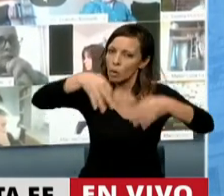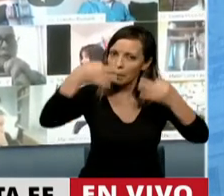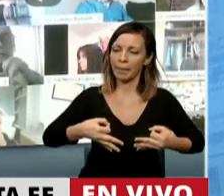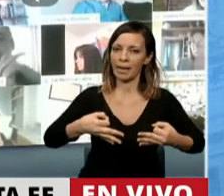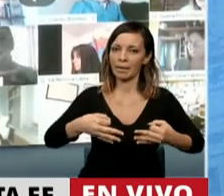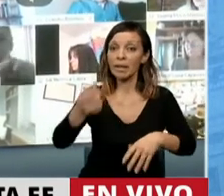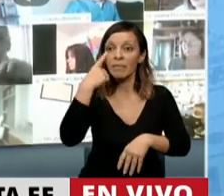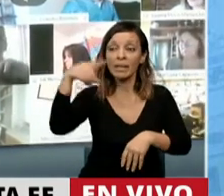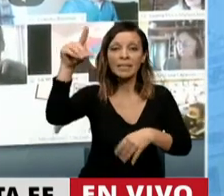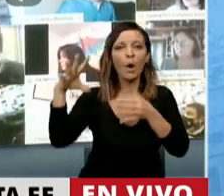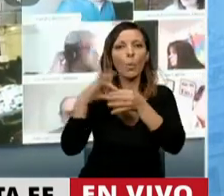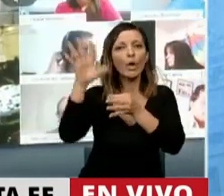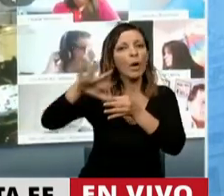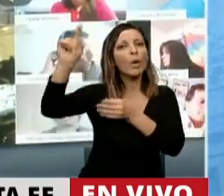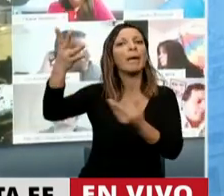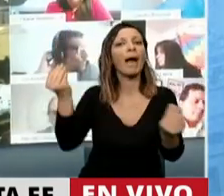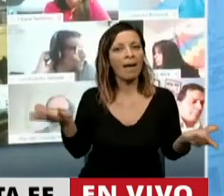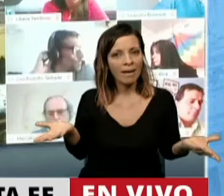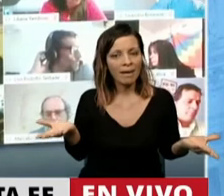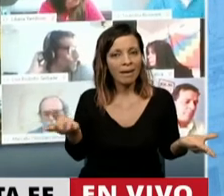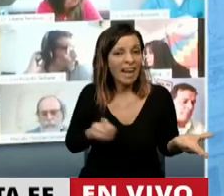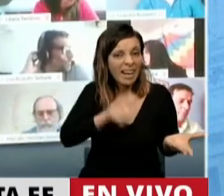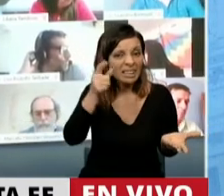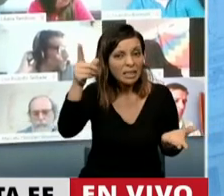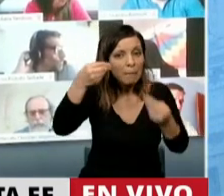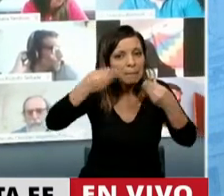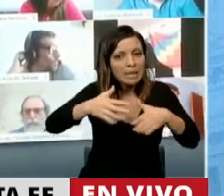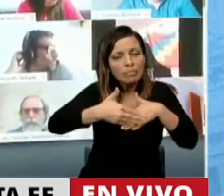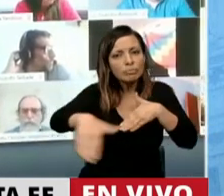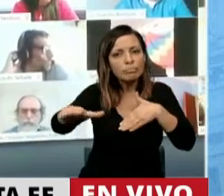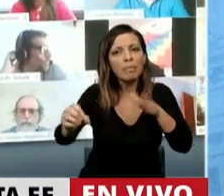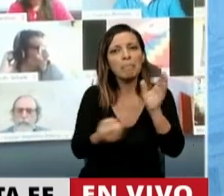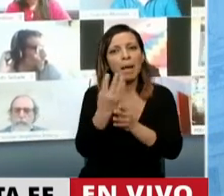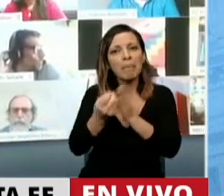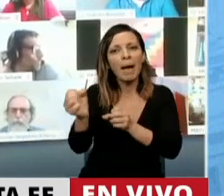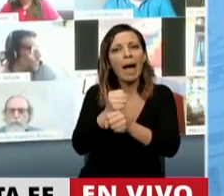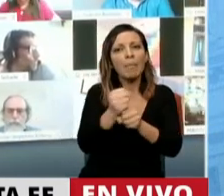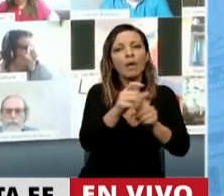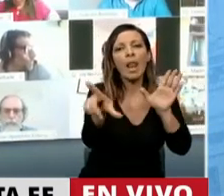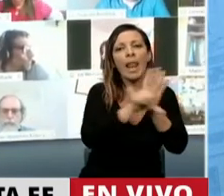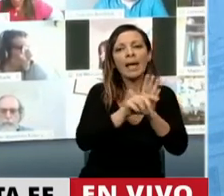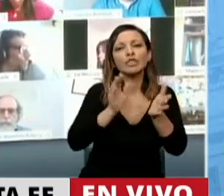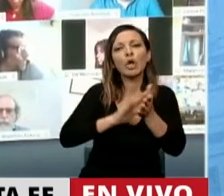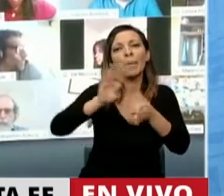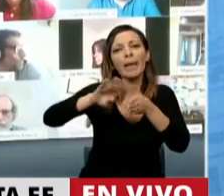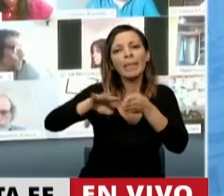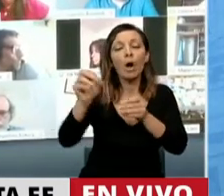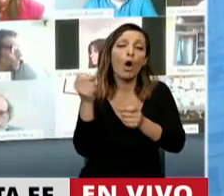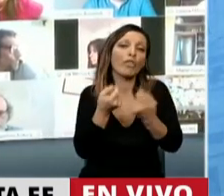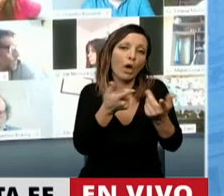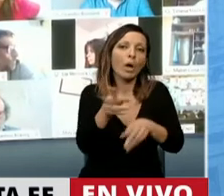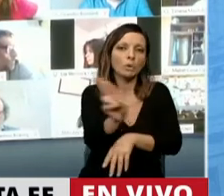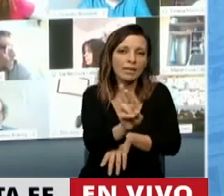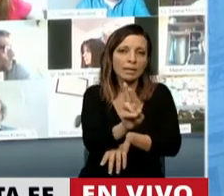Fíjense en la Unión Europea. Acaba de aplicar la Unión Europea un paquete de endeudamiento o autorizar